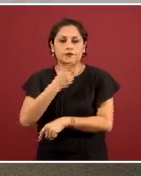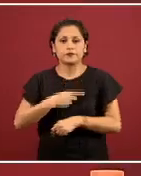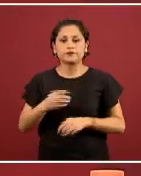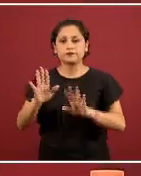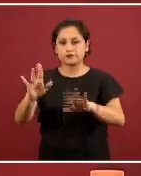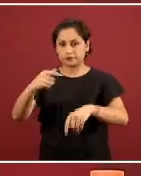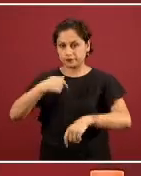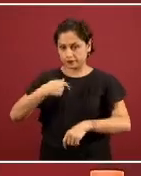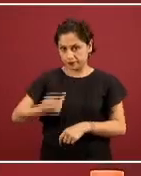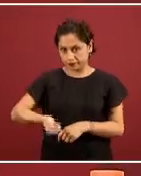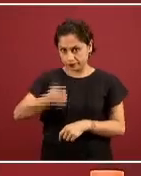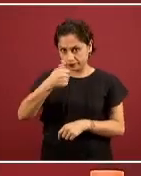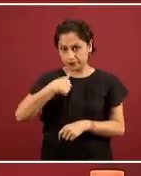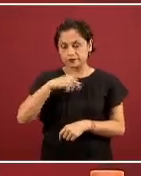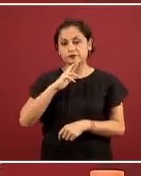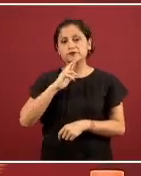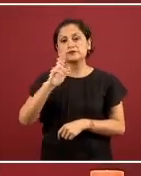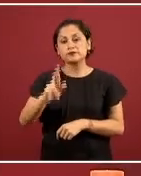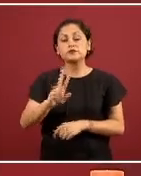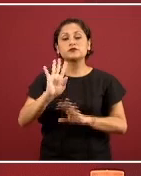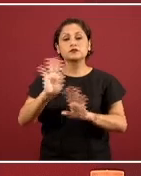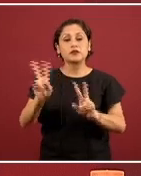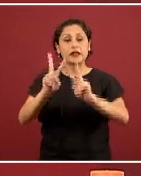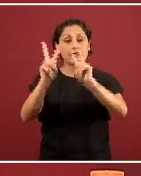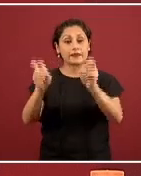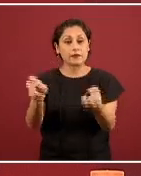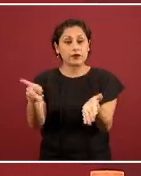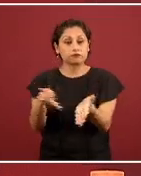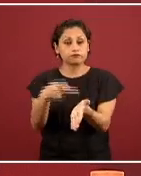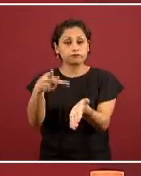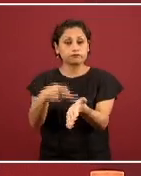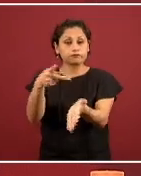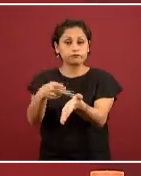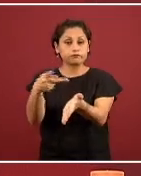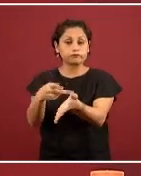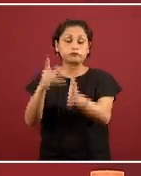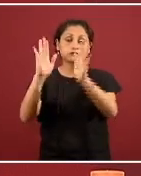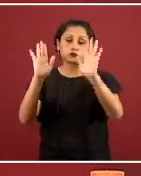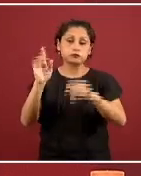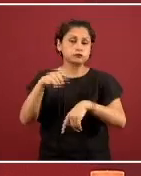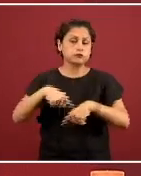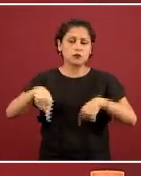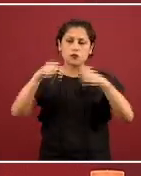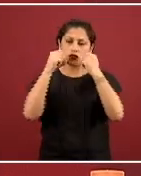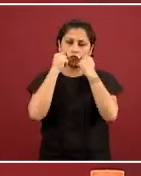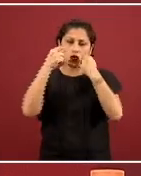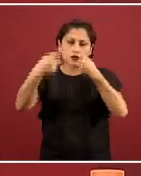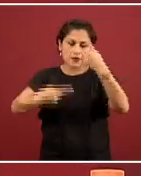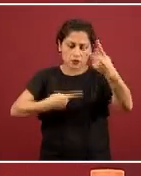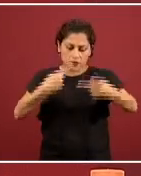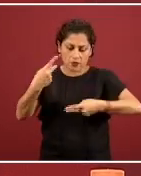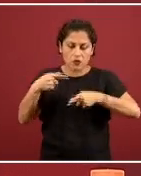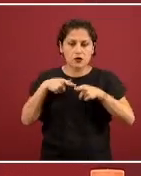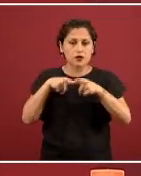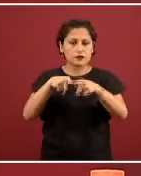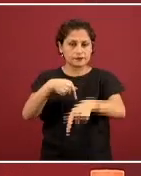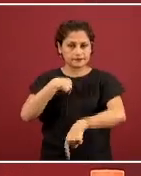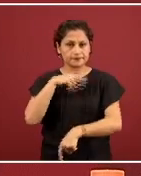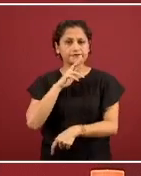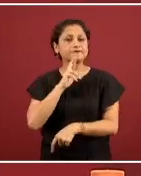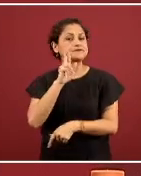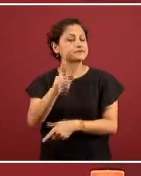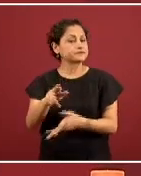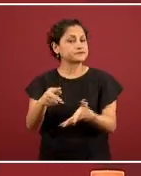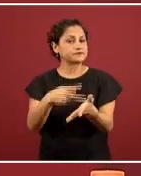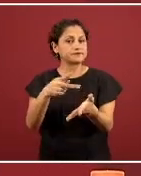que se ha repetido y repetido y repetido, en tanto sea una inquietud, hay que abordarla, me parece legítima, pero además, como dije esta misma